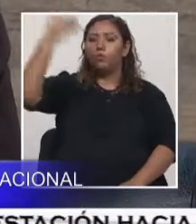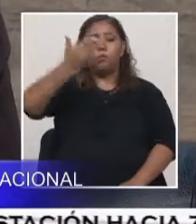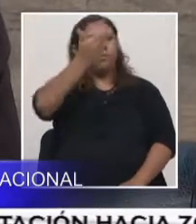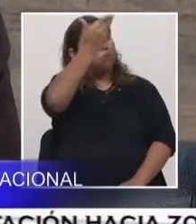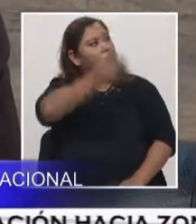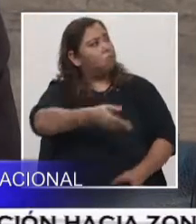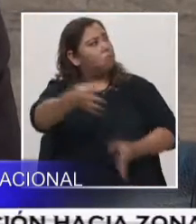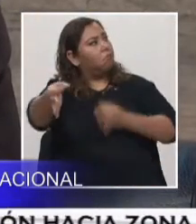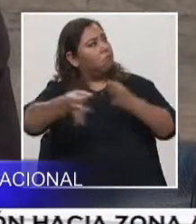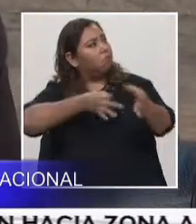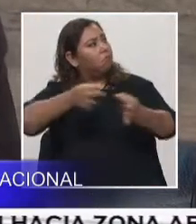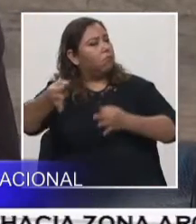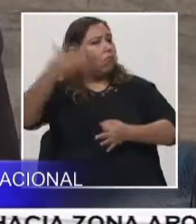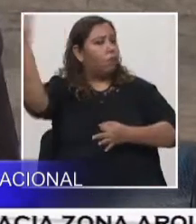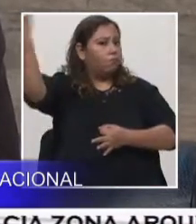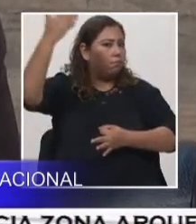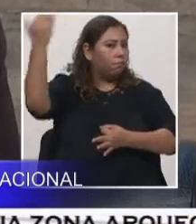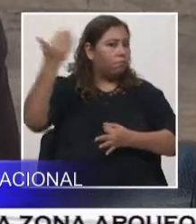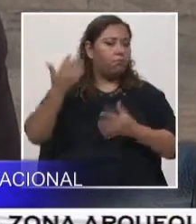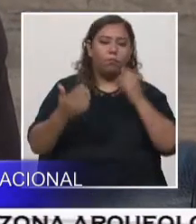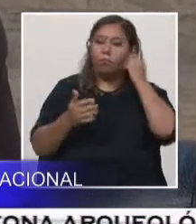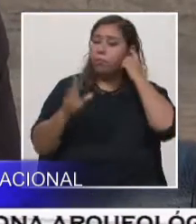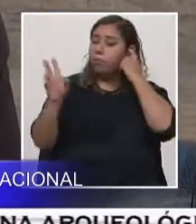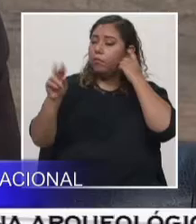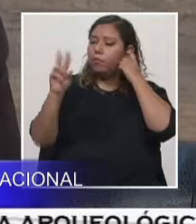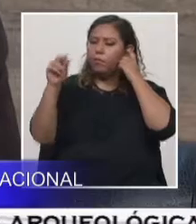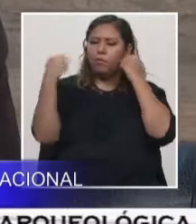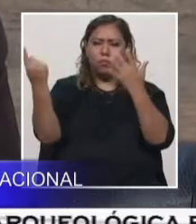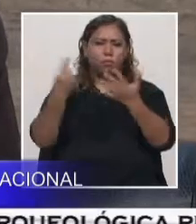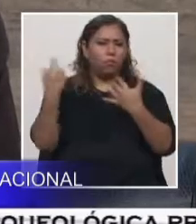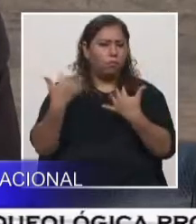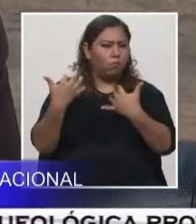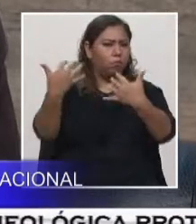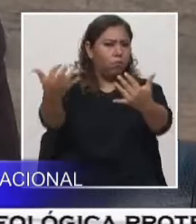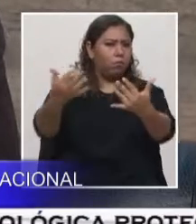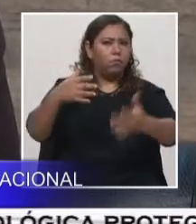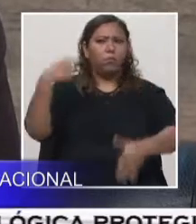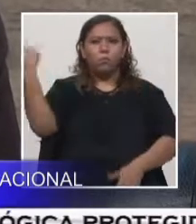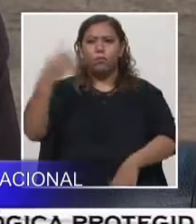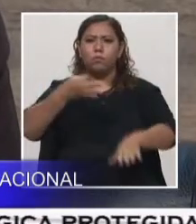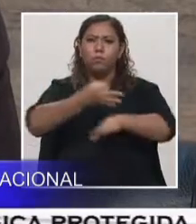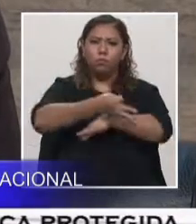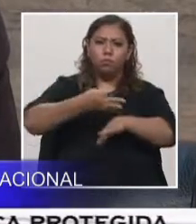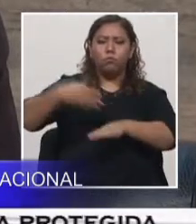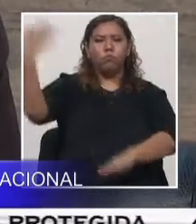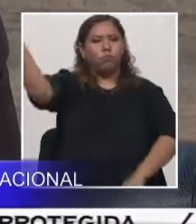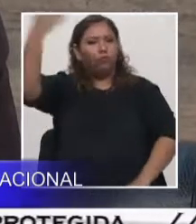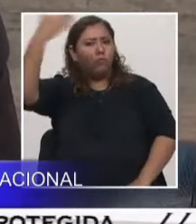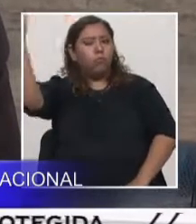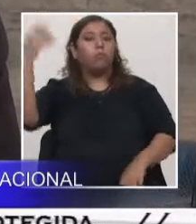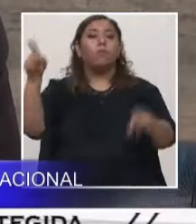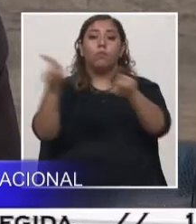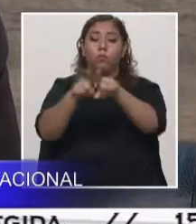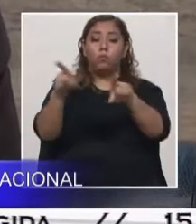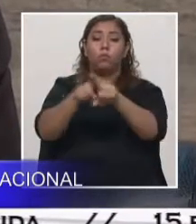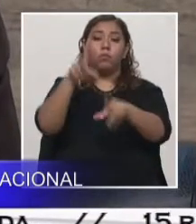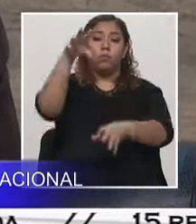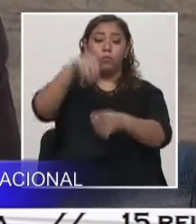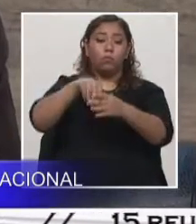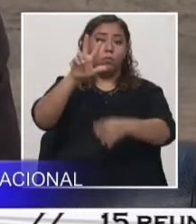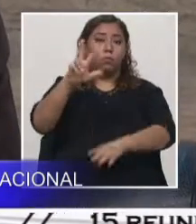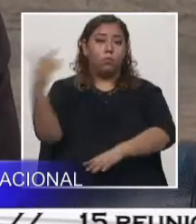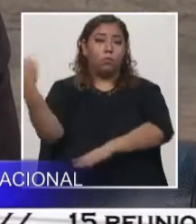el congreso no solo es conferencias, no solo es talleres, también se desarrolla dentro de ellos